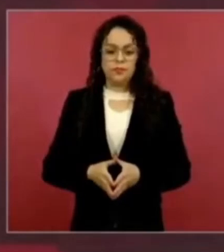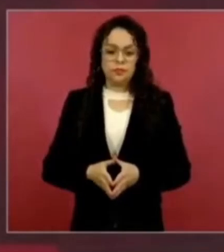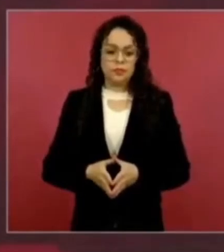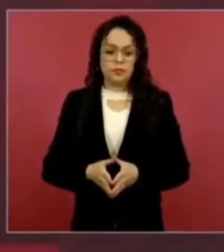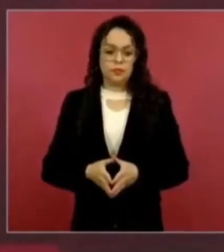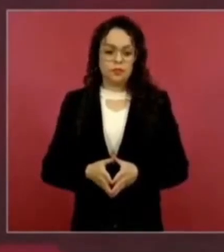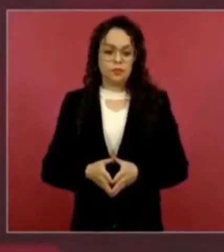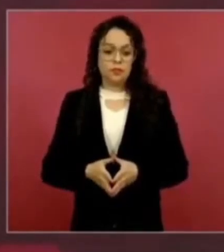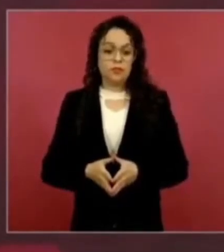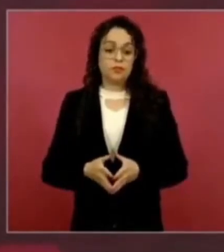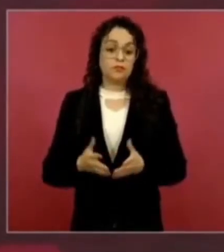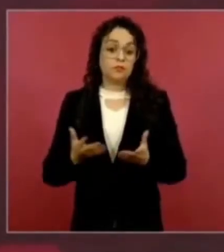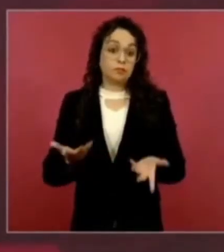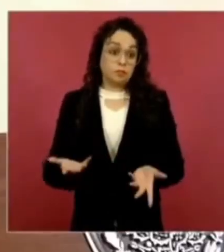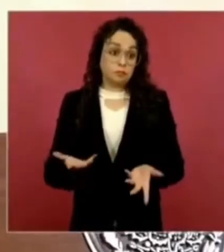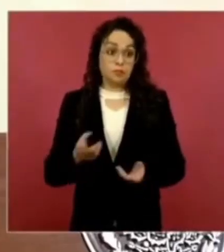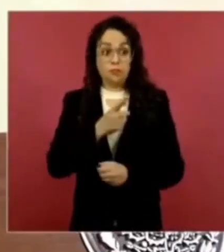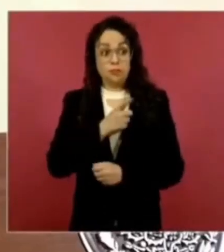y al Estado de Derecho.